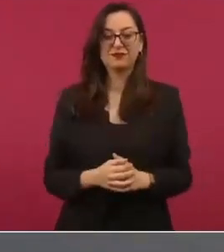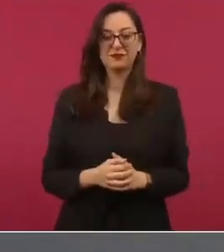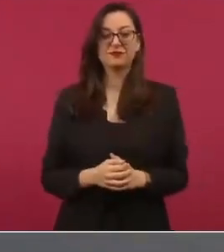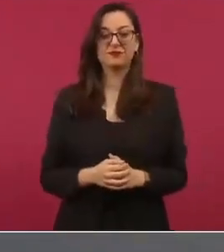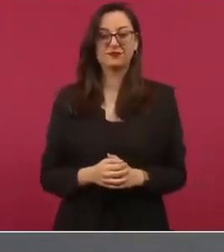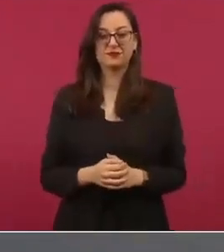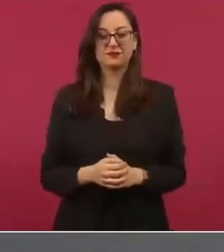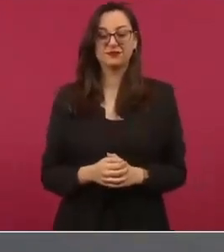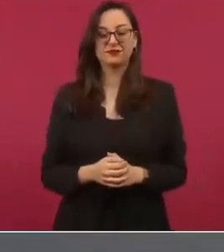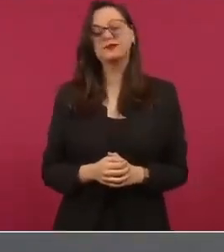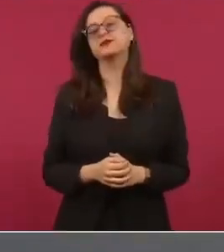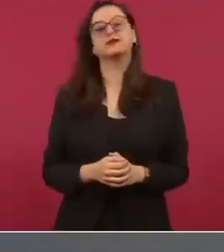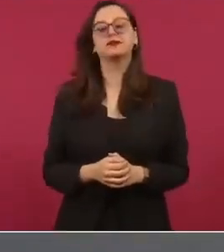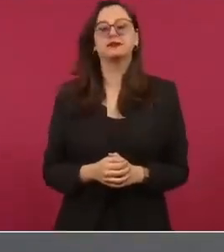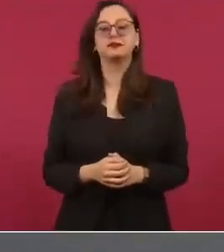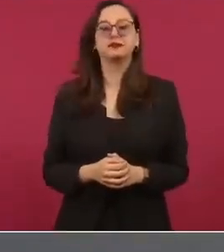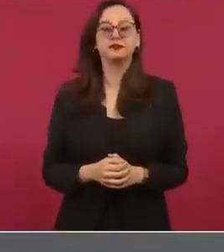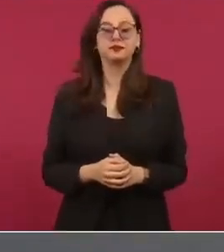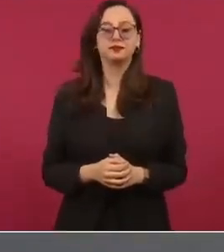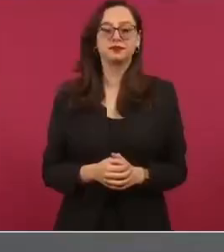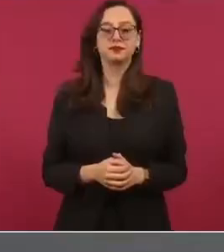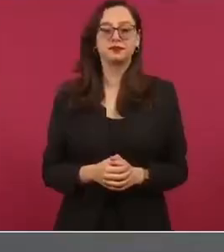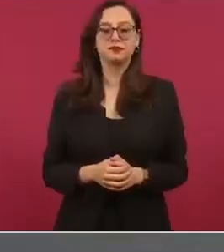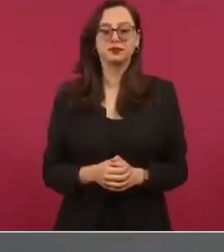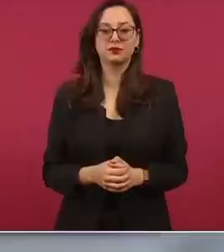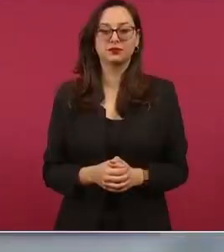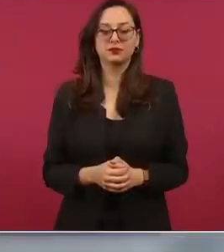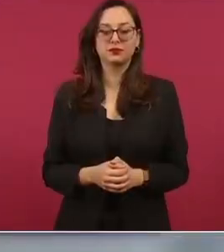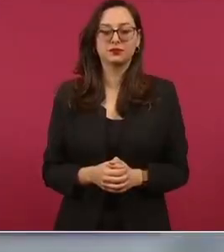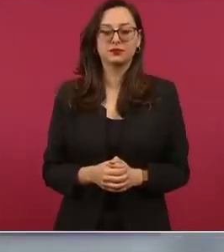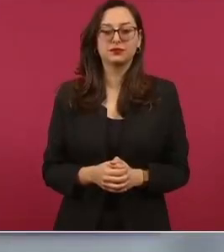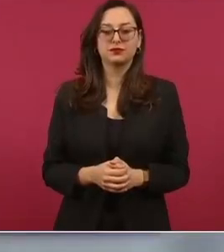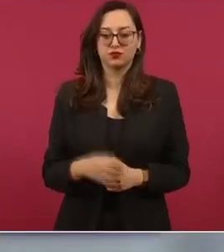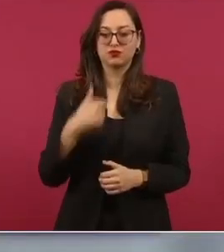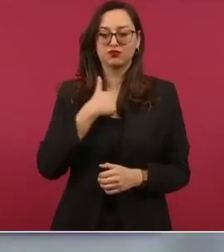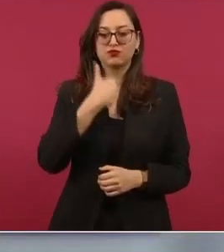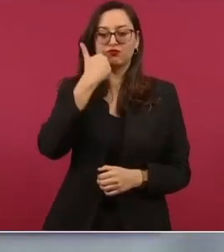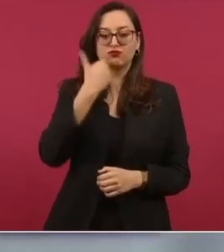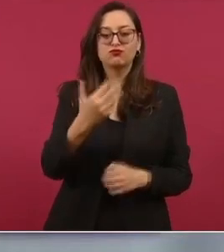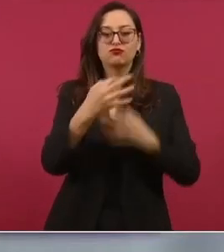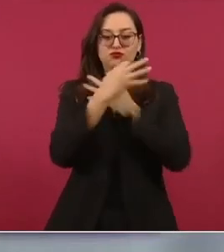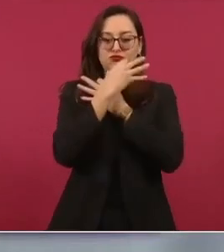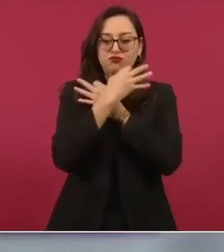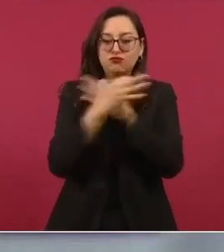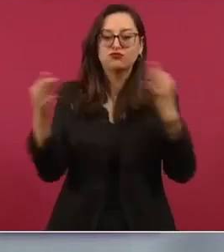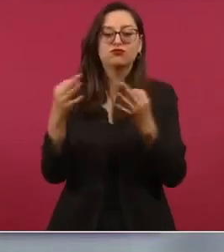Y hay algo que quiero compartir con ustedes.